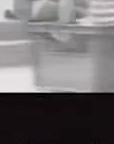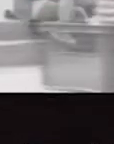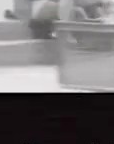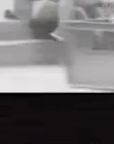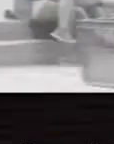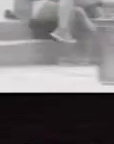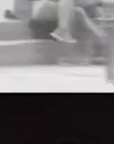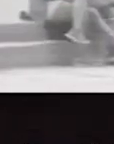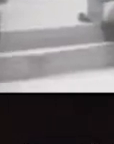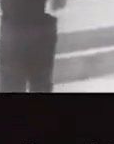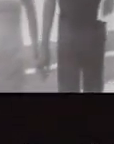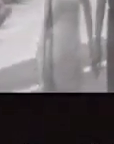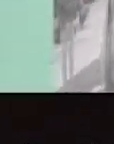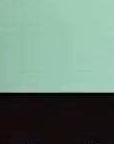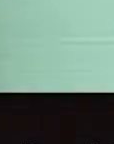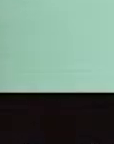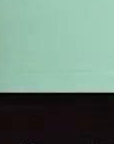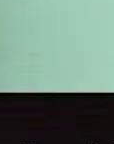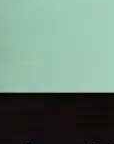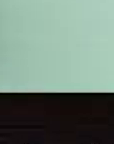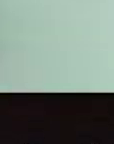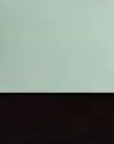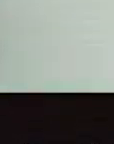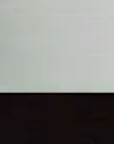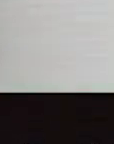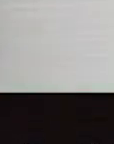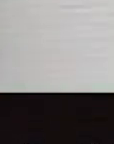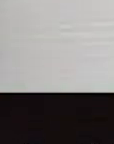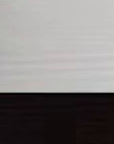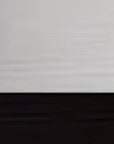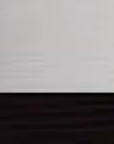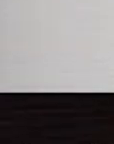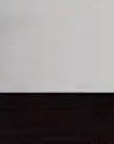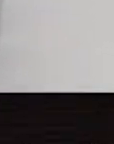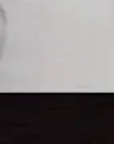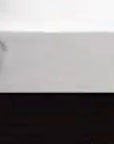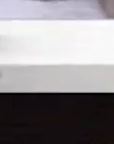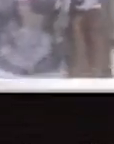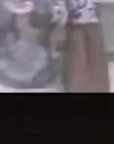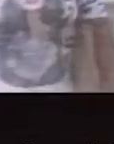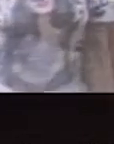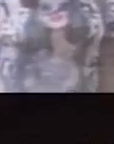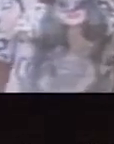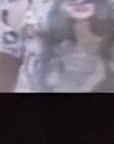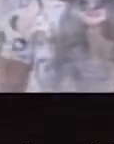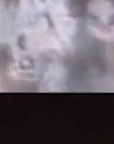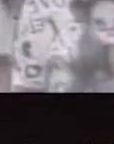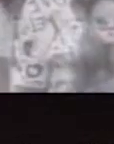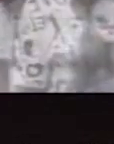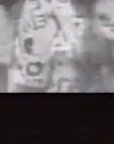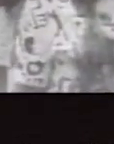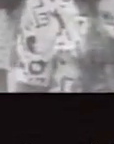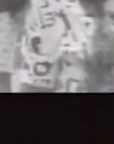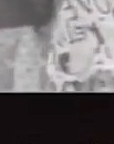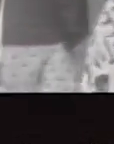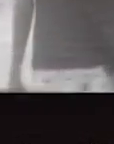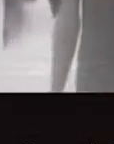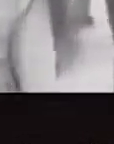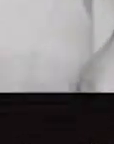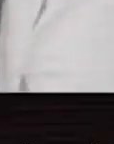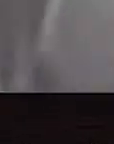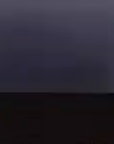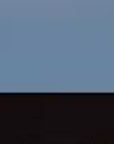...mantenerte en casa el mayor tiempo posible. No exponerte ni exponer la vida de los otros. No estar donde no es necesario.